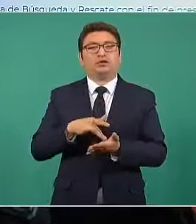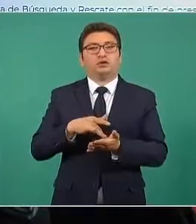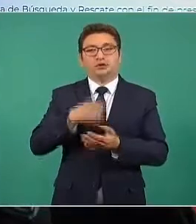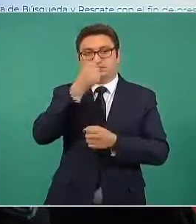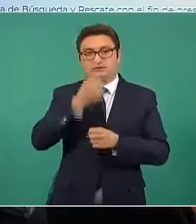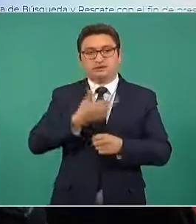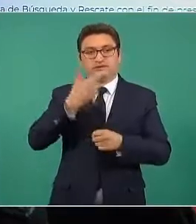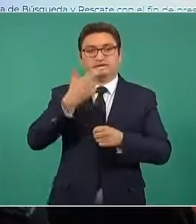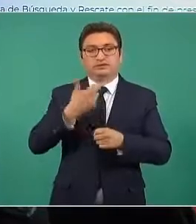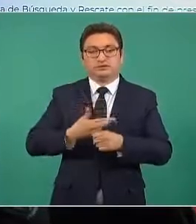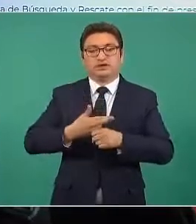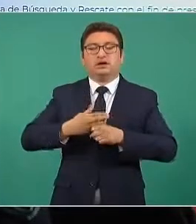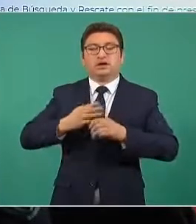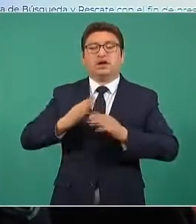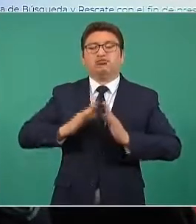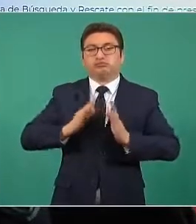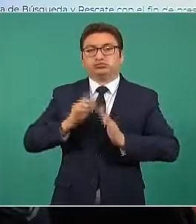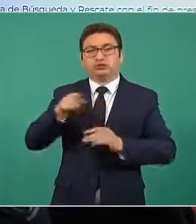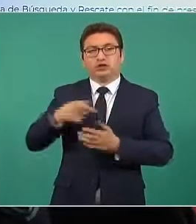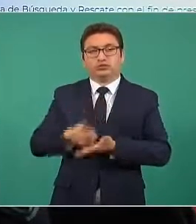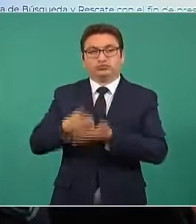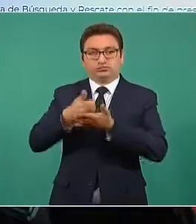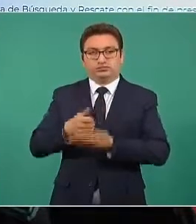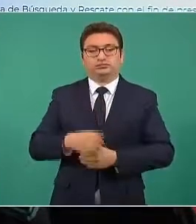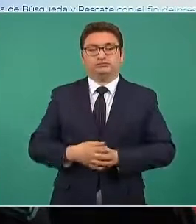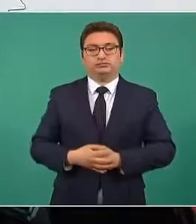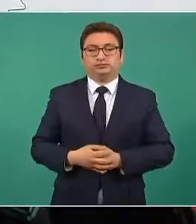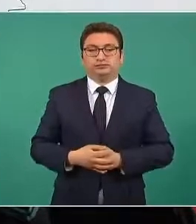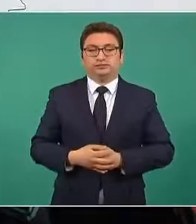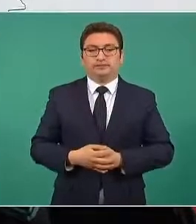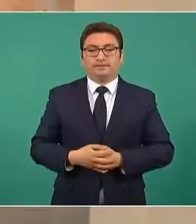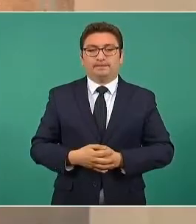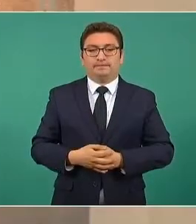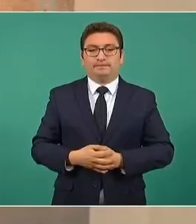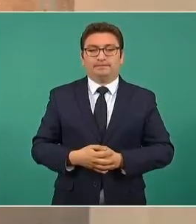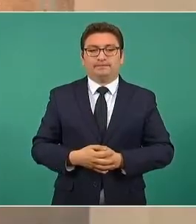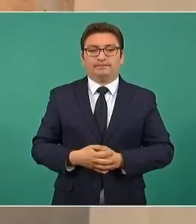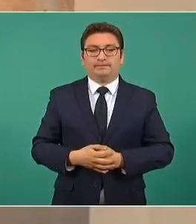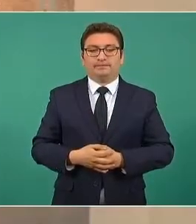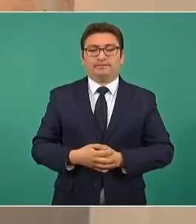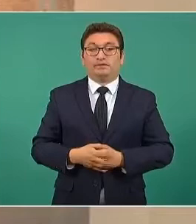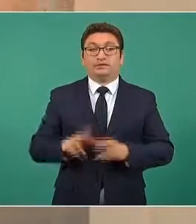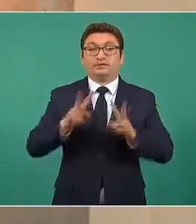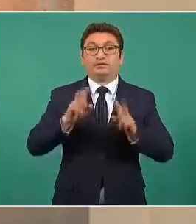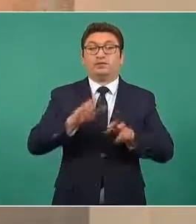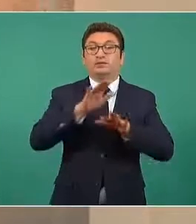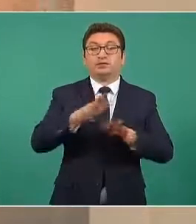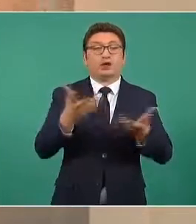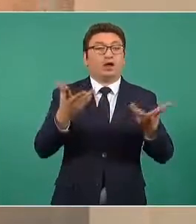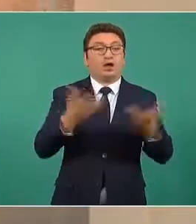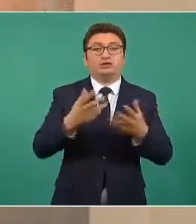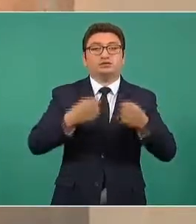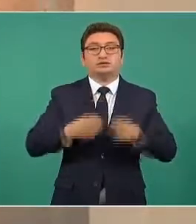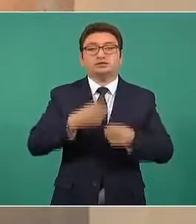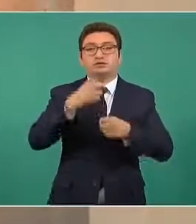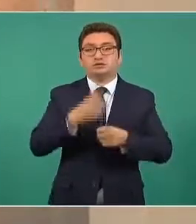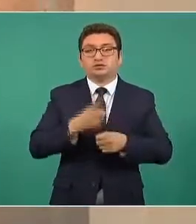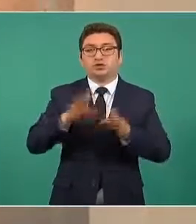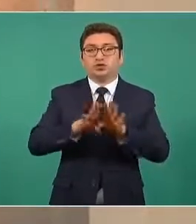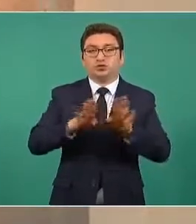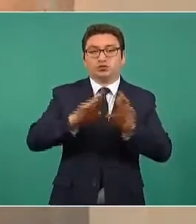Secretaría de Defensa Nacional. La que sigue, por favor. En lo que se refiere a operaciones de seguridad en el corredor